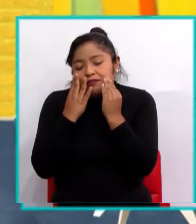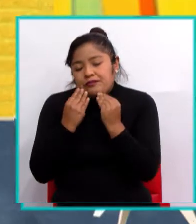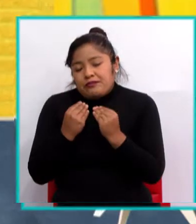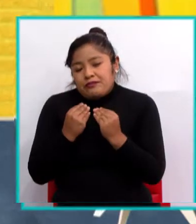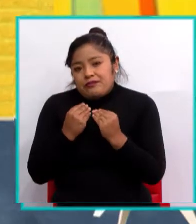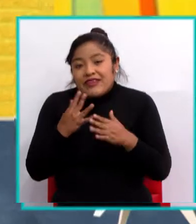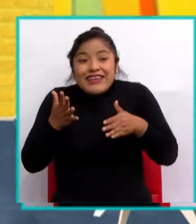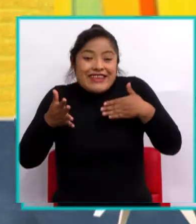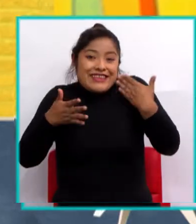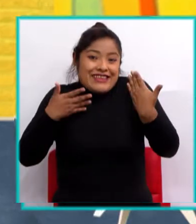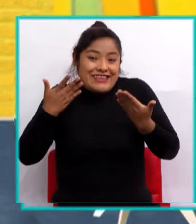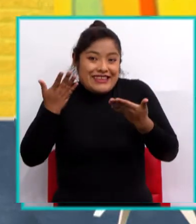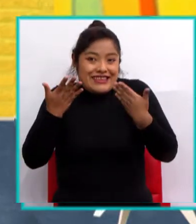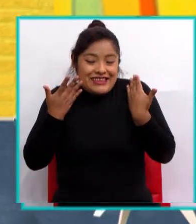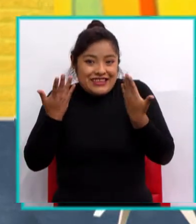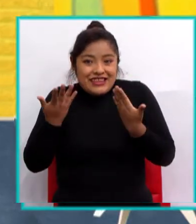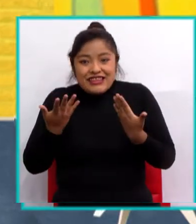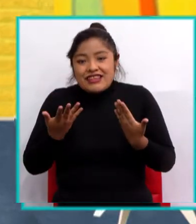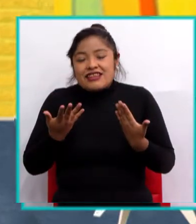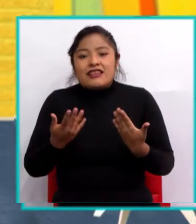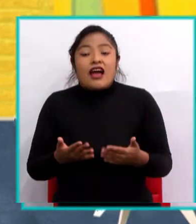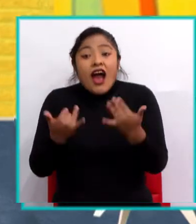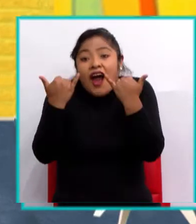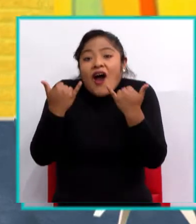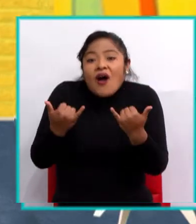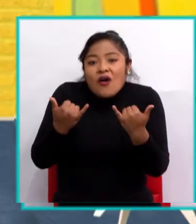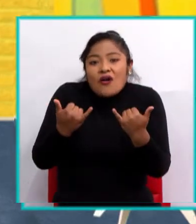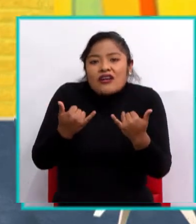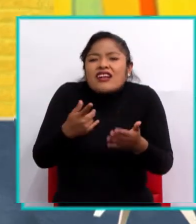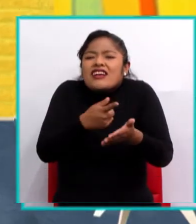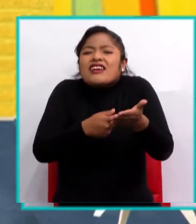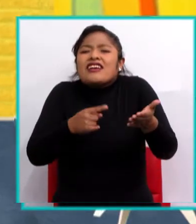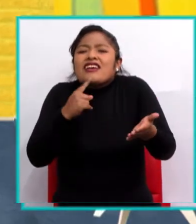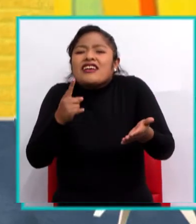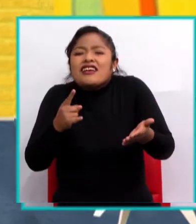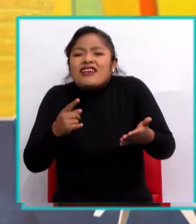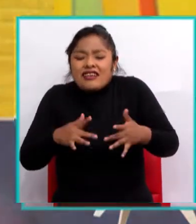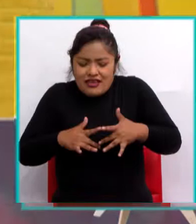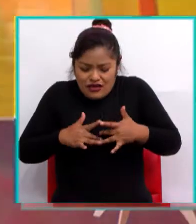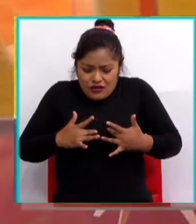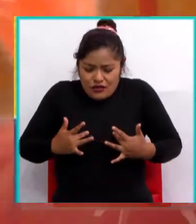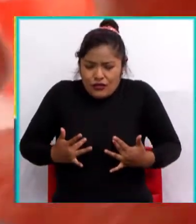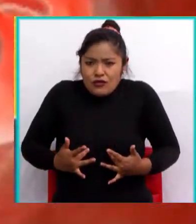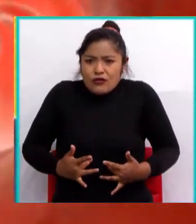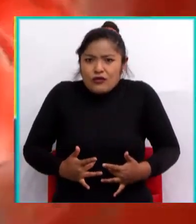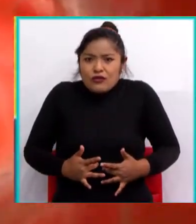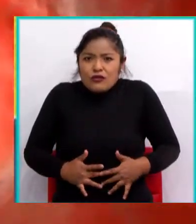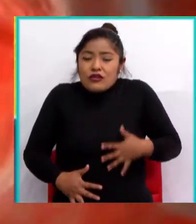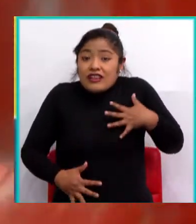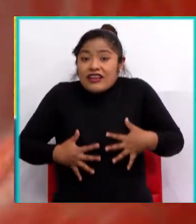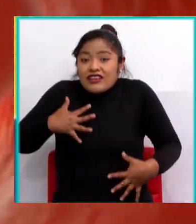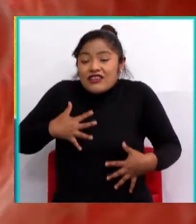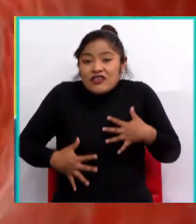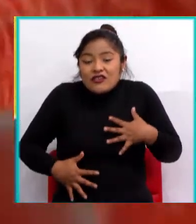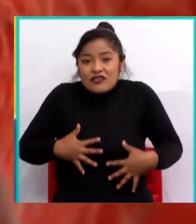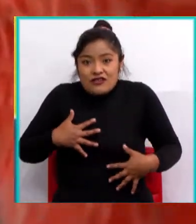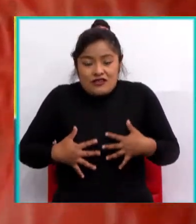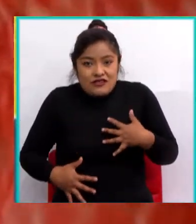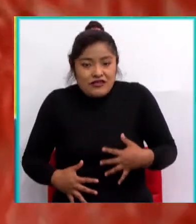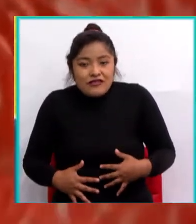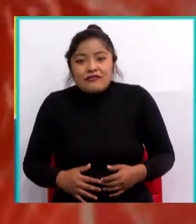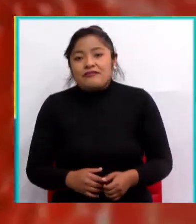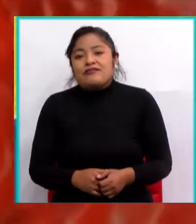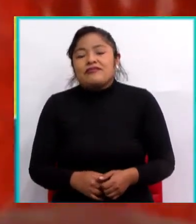feliz. Ahora, ¿qué es el sistema circulatorio? El sistema circulatorio o cardiovascular